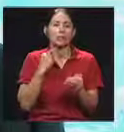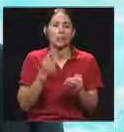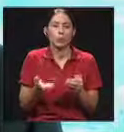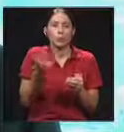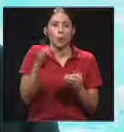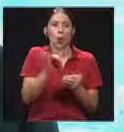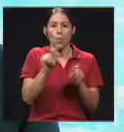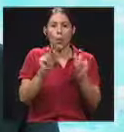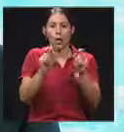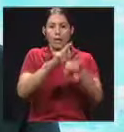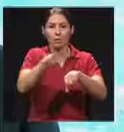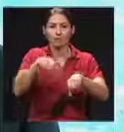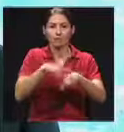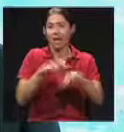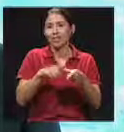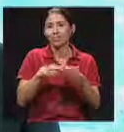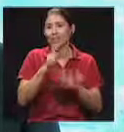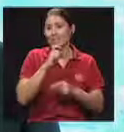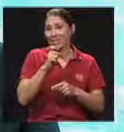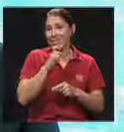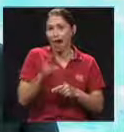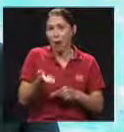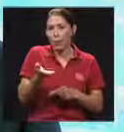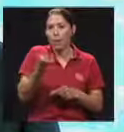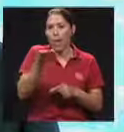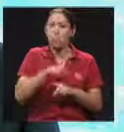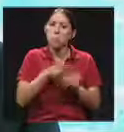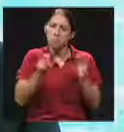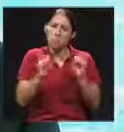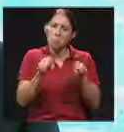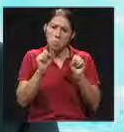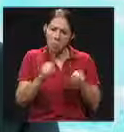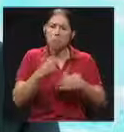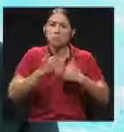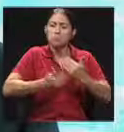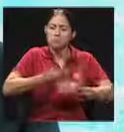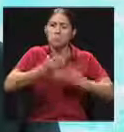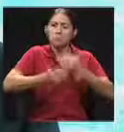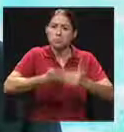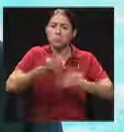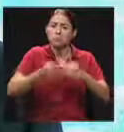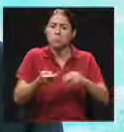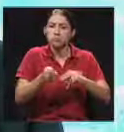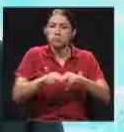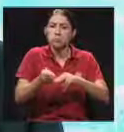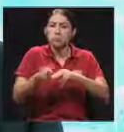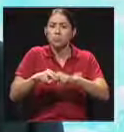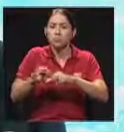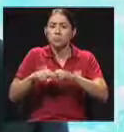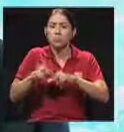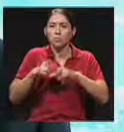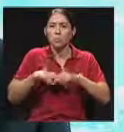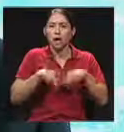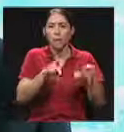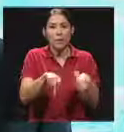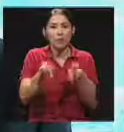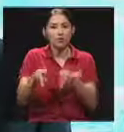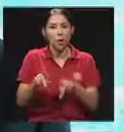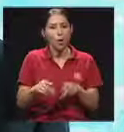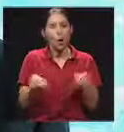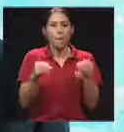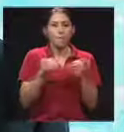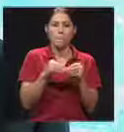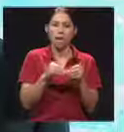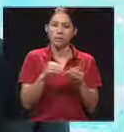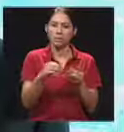volvemos al tema de que sería un poco difícil aumentarlo por encima de eso pero perfectamente se pueden ir haciendo mayores tramos para que la persona conforme vaya teniendo mayor